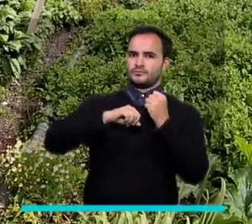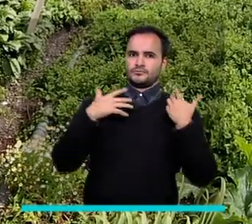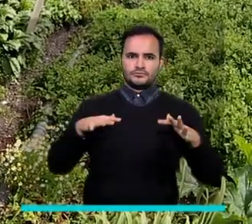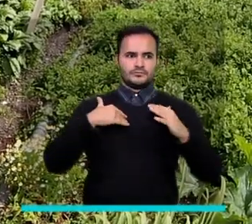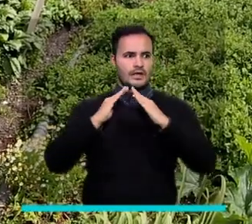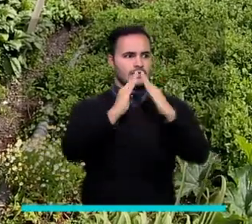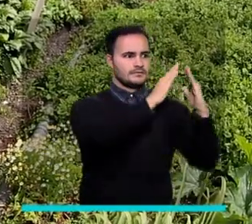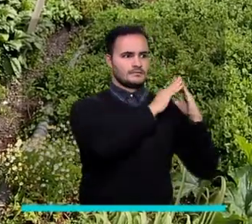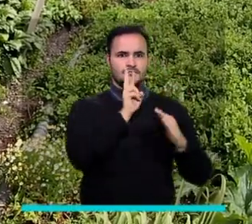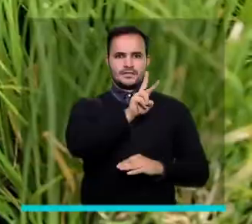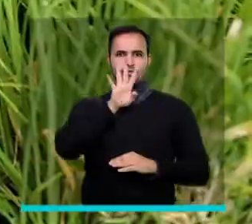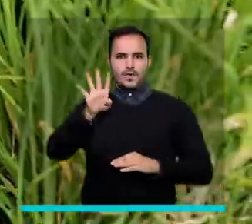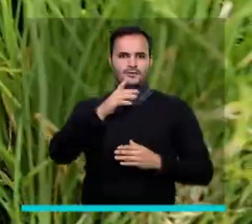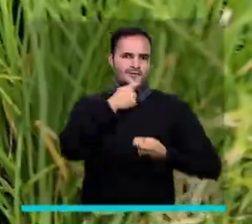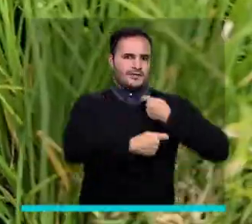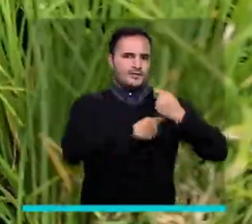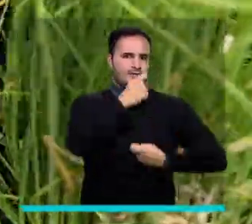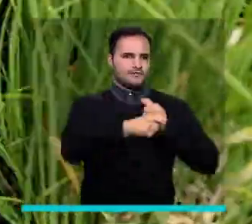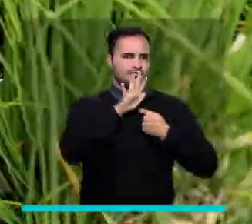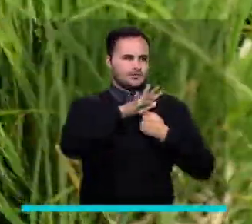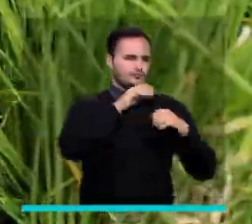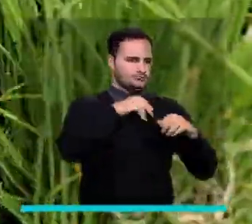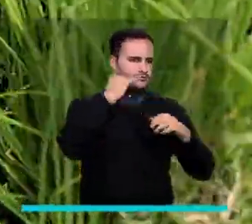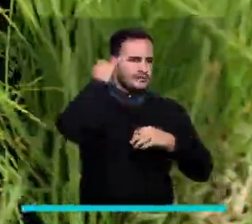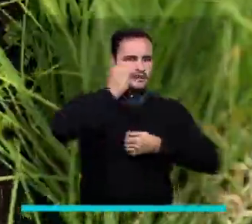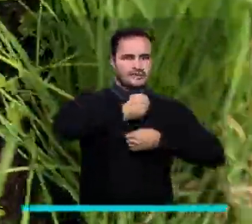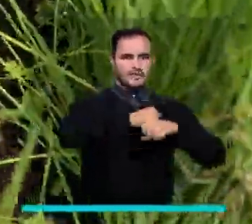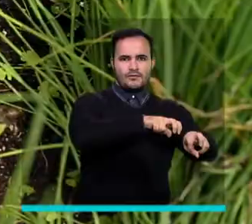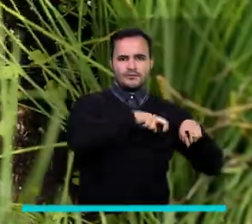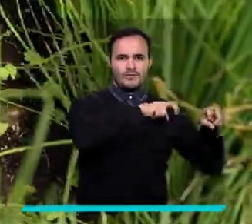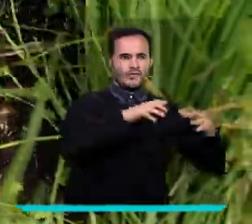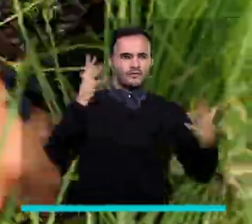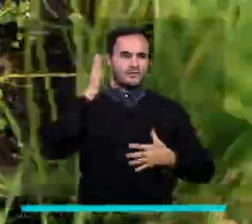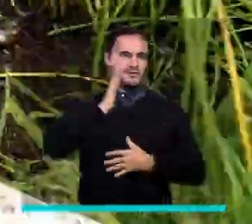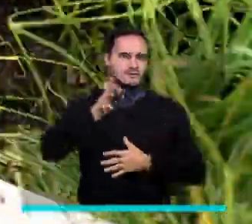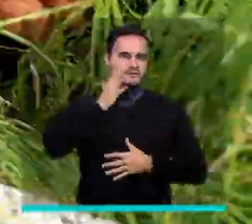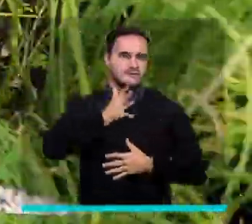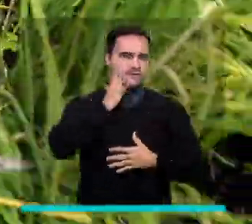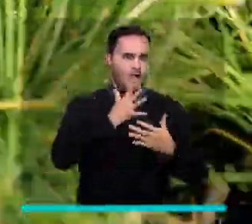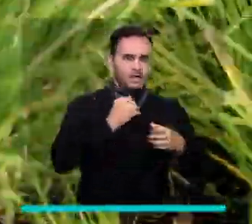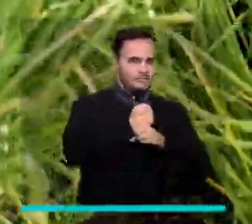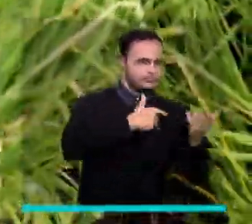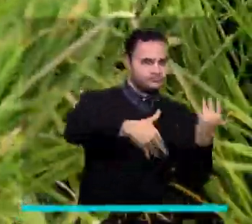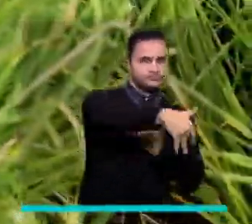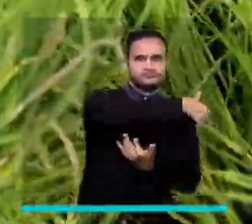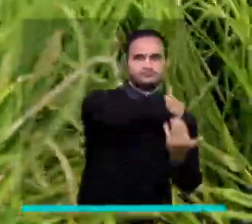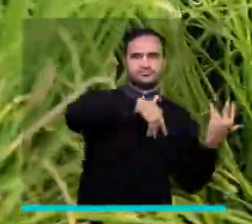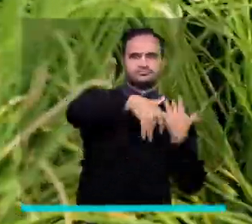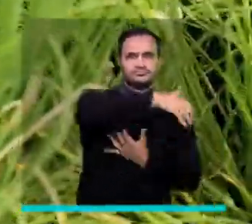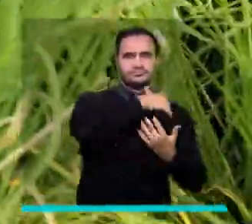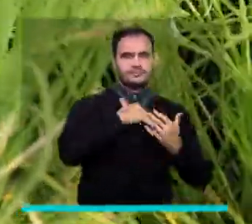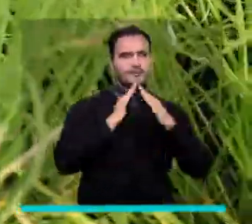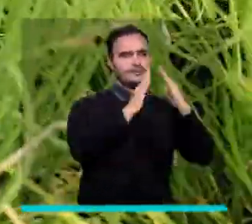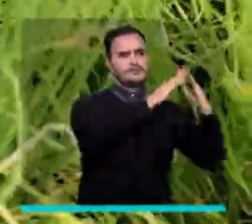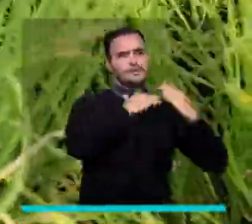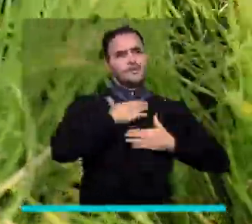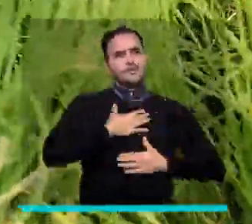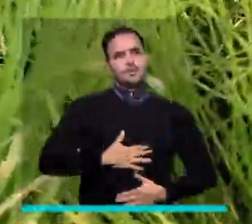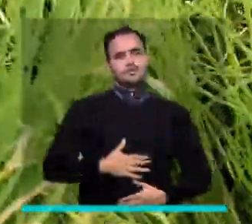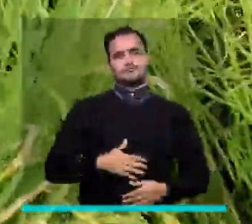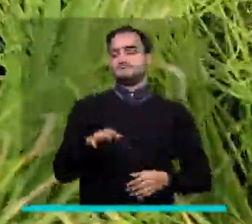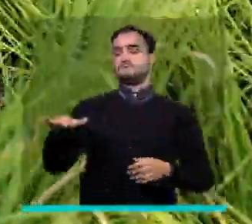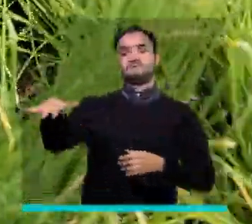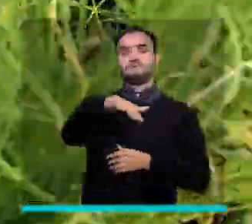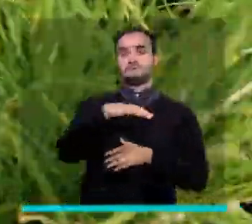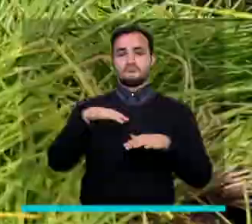beneficiado al grupo de 24 familias que hacen parte de la cooperativa de agricultores de San Cristóbal, en donde las personas